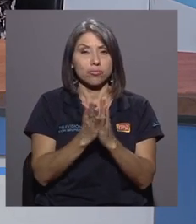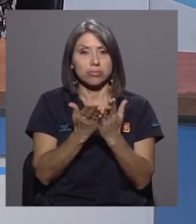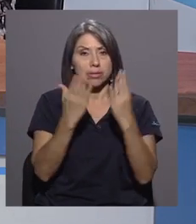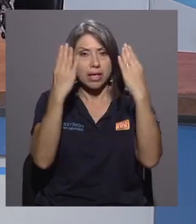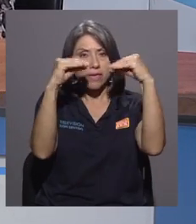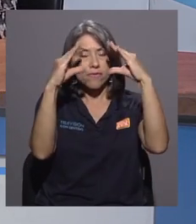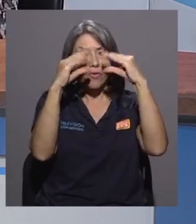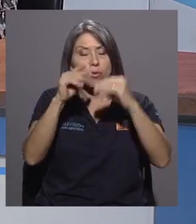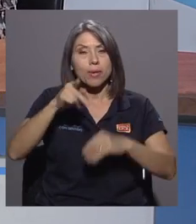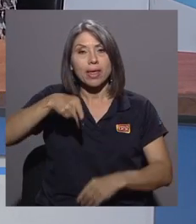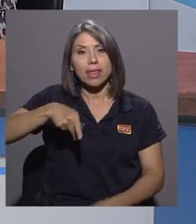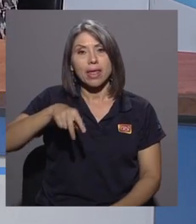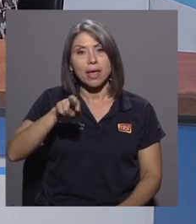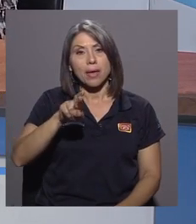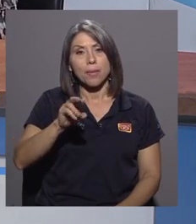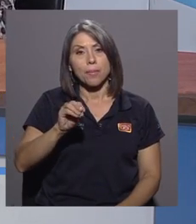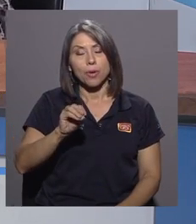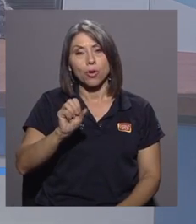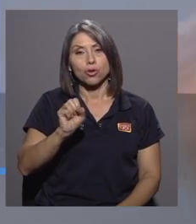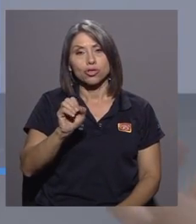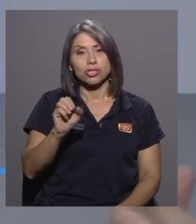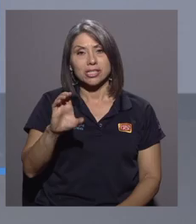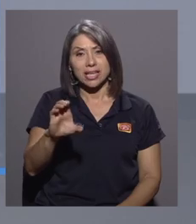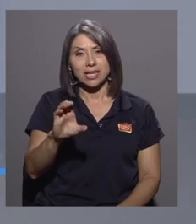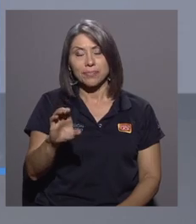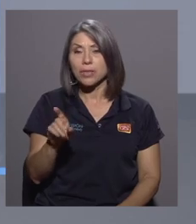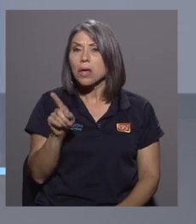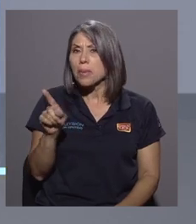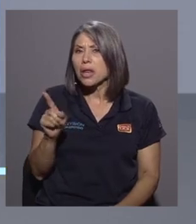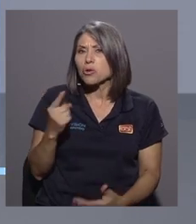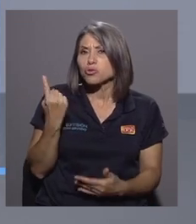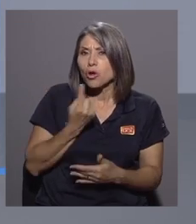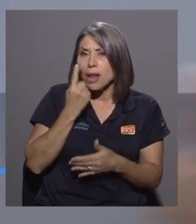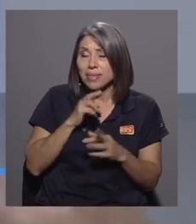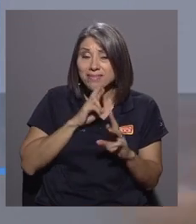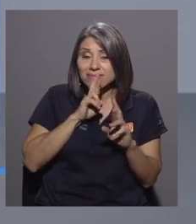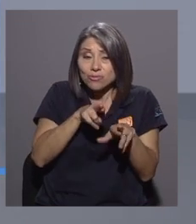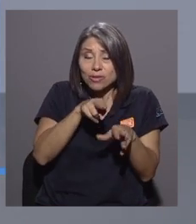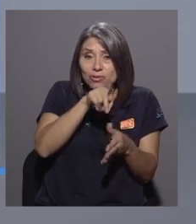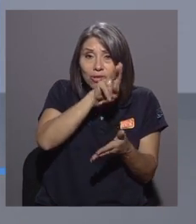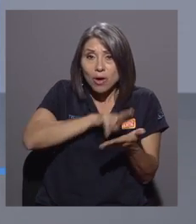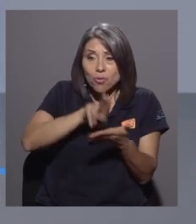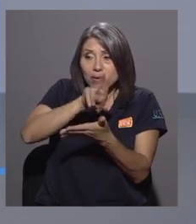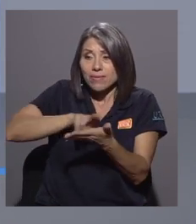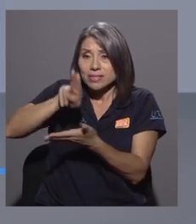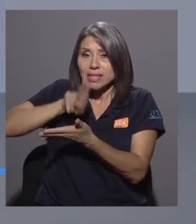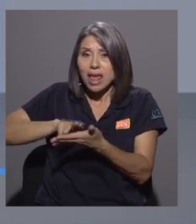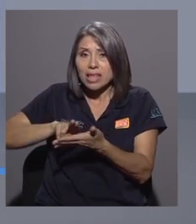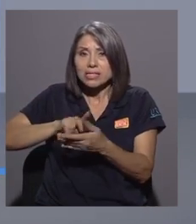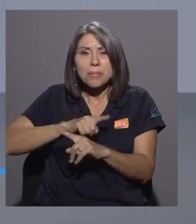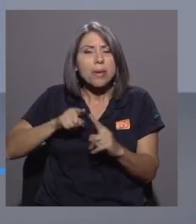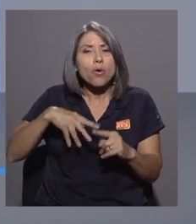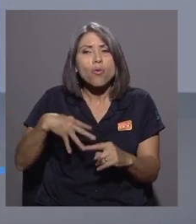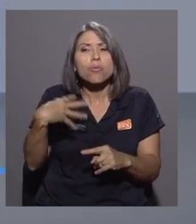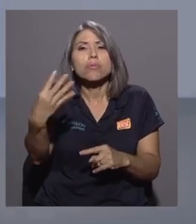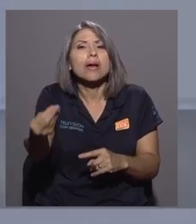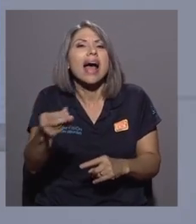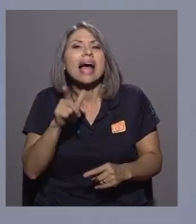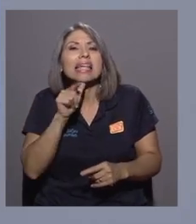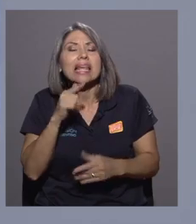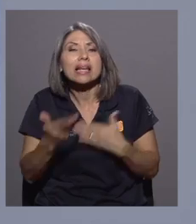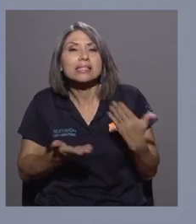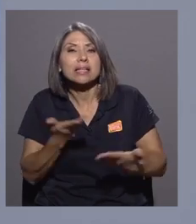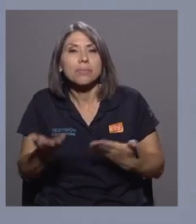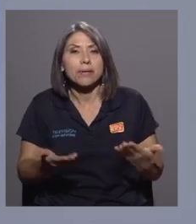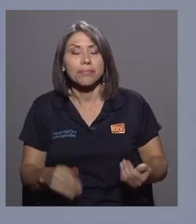más allá de la universidad, de la academia, ¿hacia dónde se van los resultados? ¿A quién le sirve? Bueno, es importante, primero que todo,